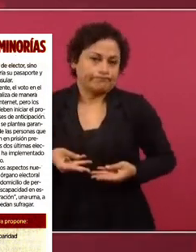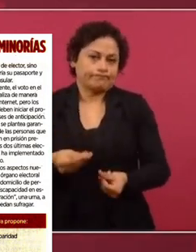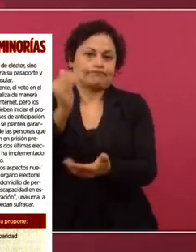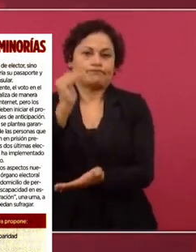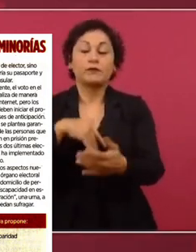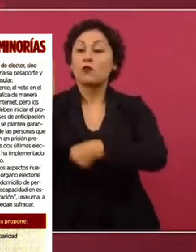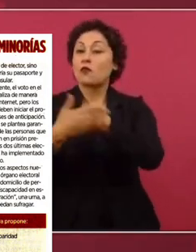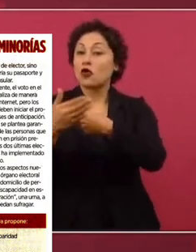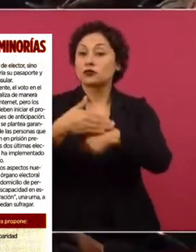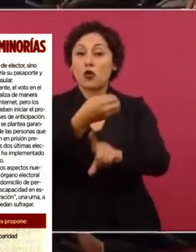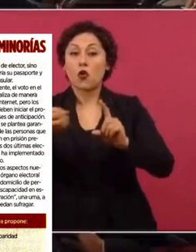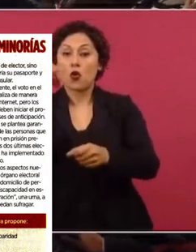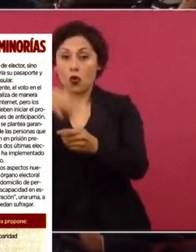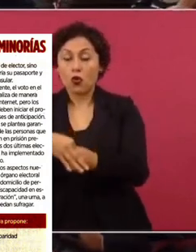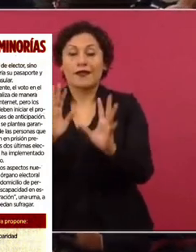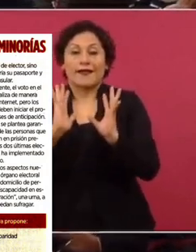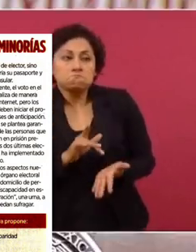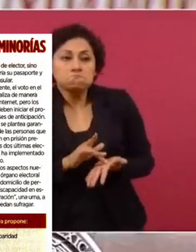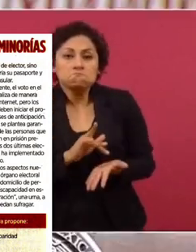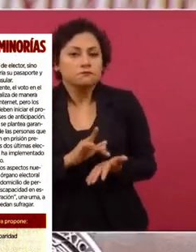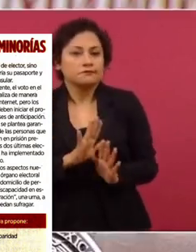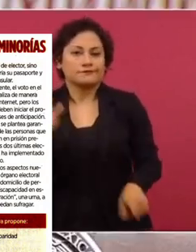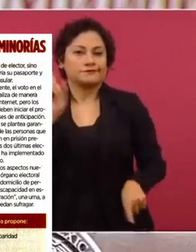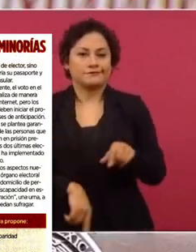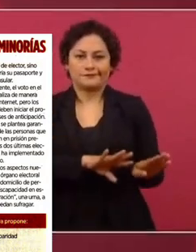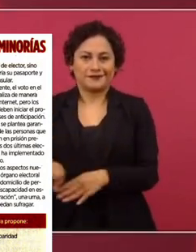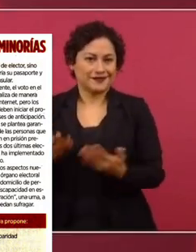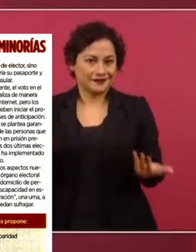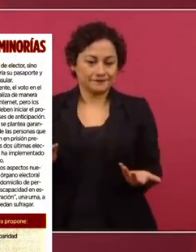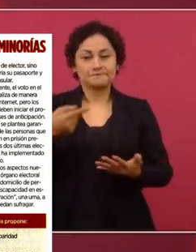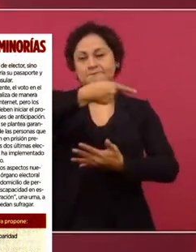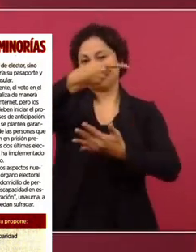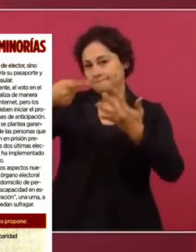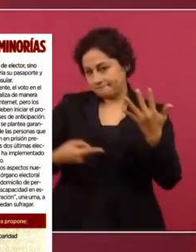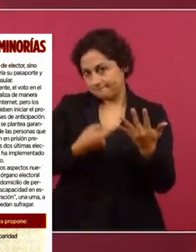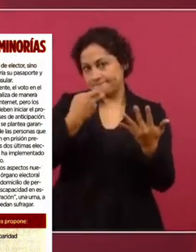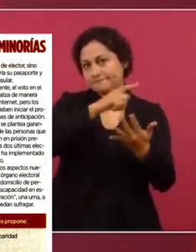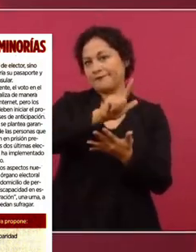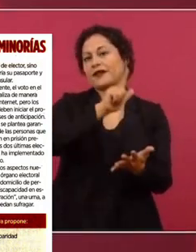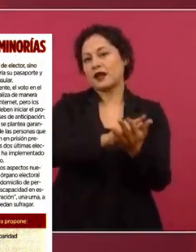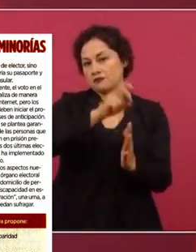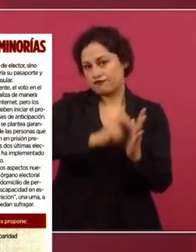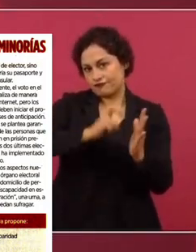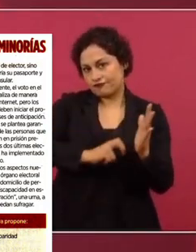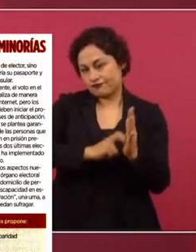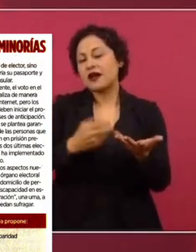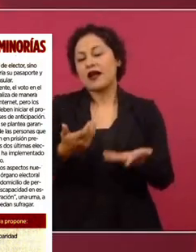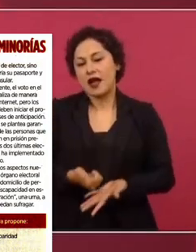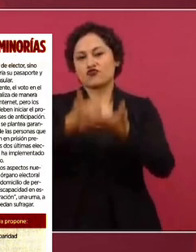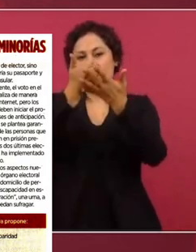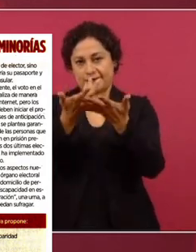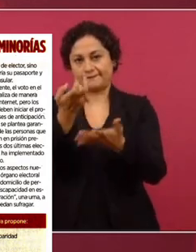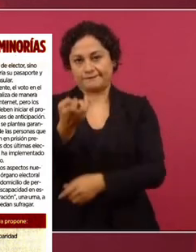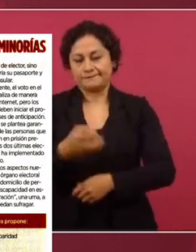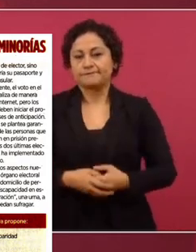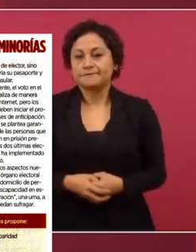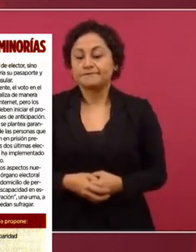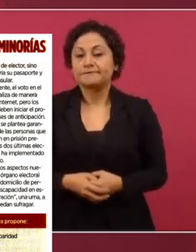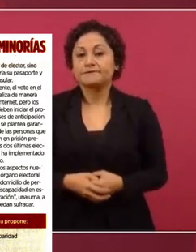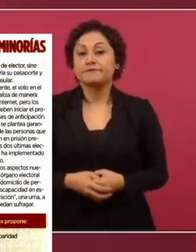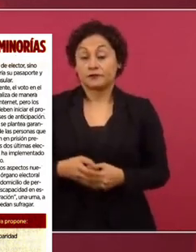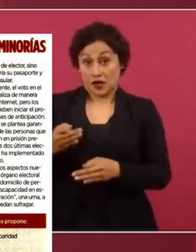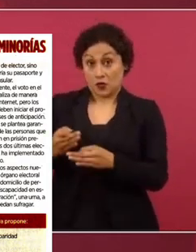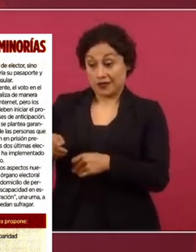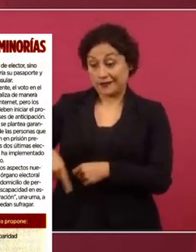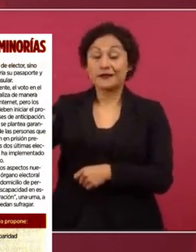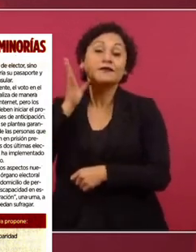pueda ya desarrollarse el voto electrónico. Básicamente eso es lo que contiene esta iniciativa de reforma constitucional. Pasa ahora la